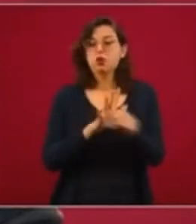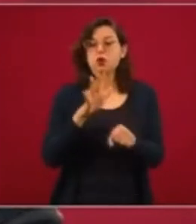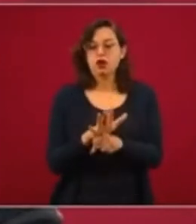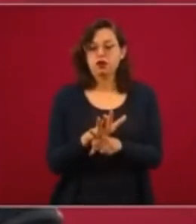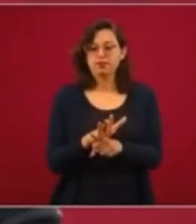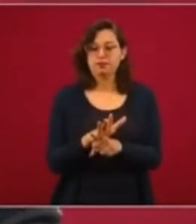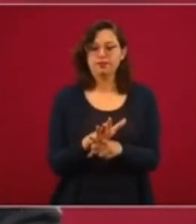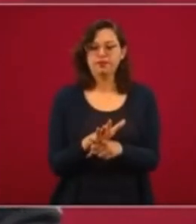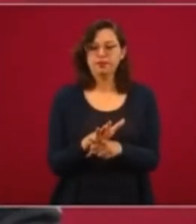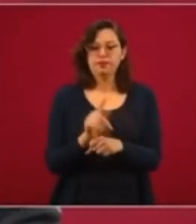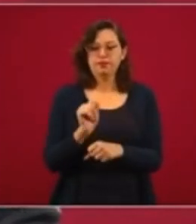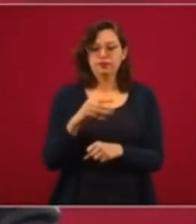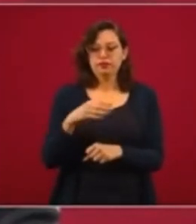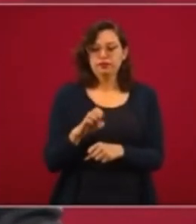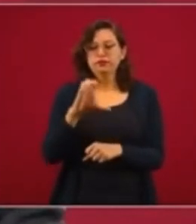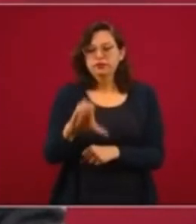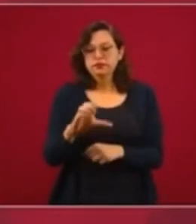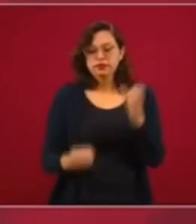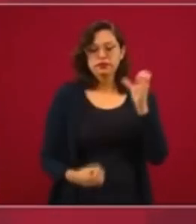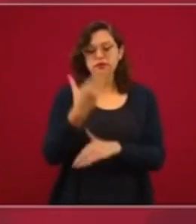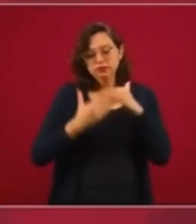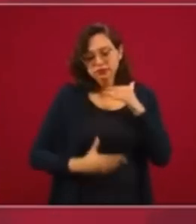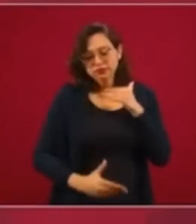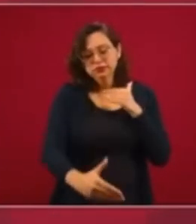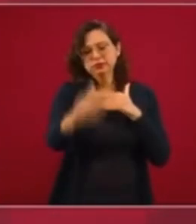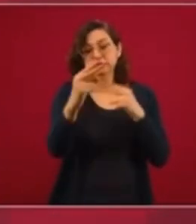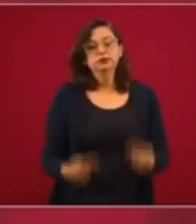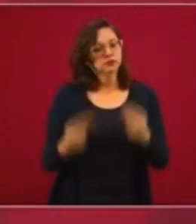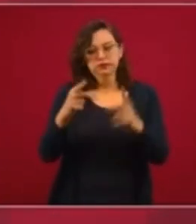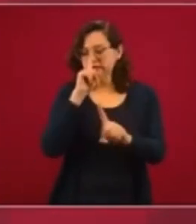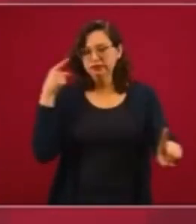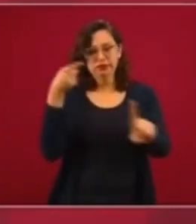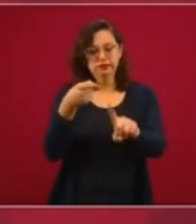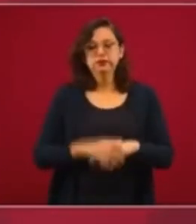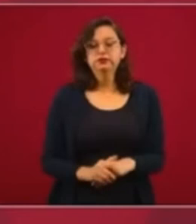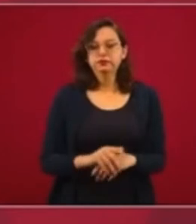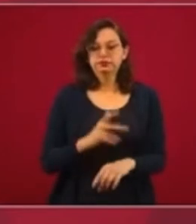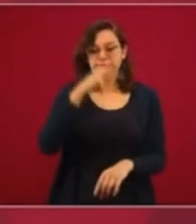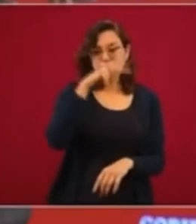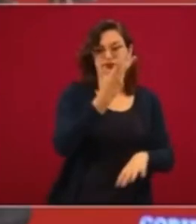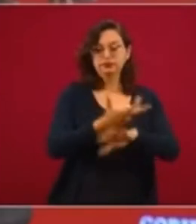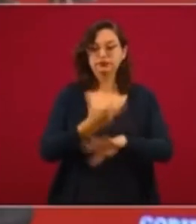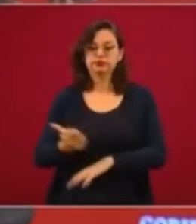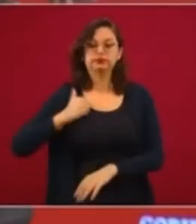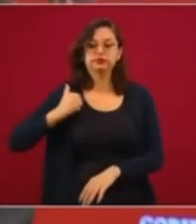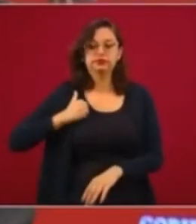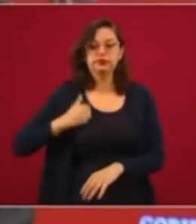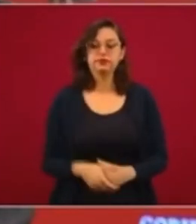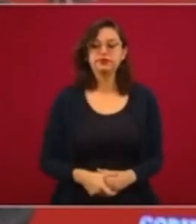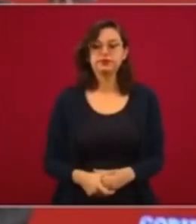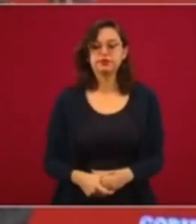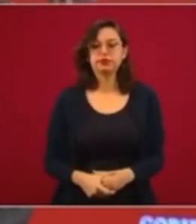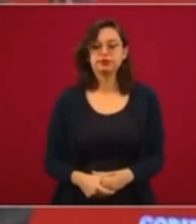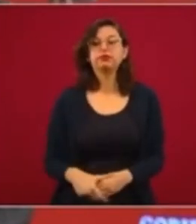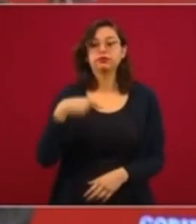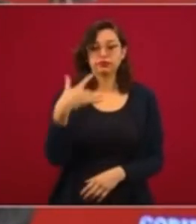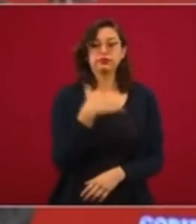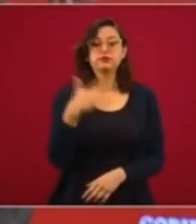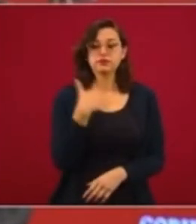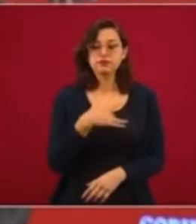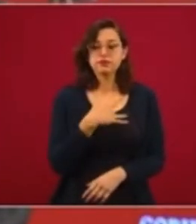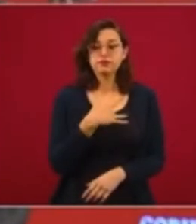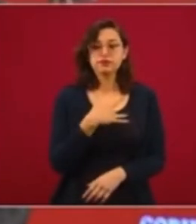de esta nueva etapa del tratado comercial de México con Estados Unidos y Canadá. Que considero,